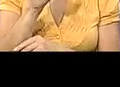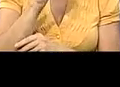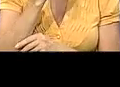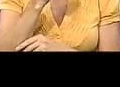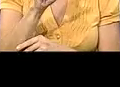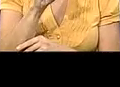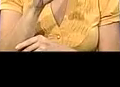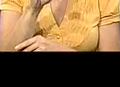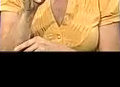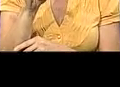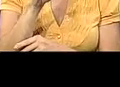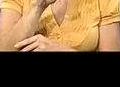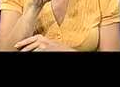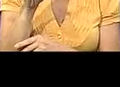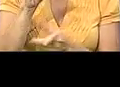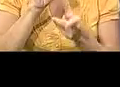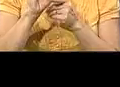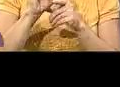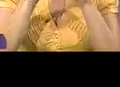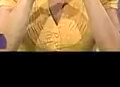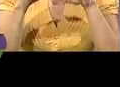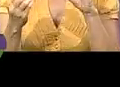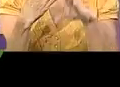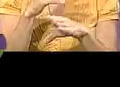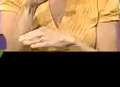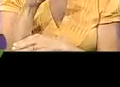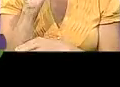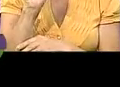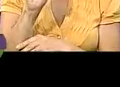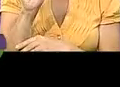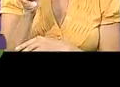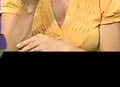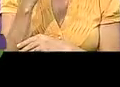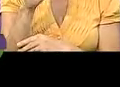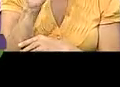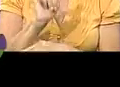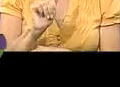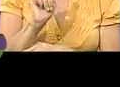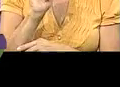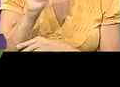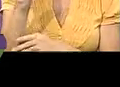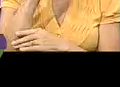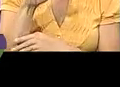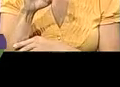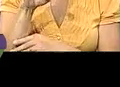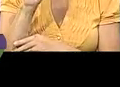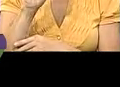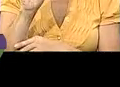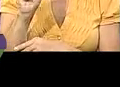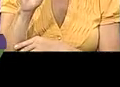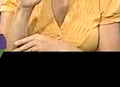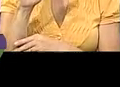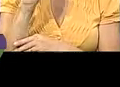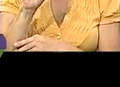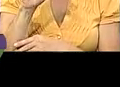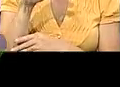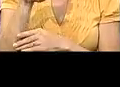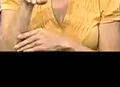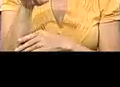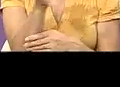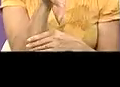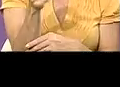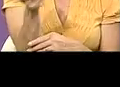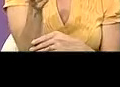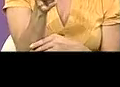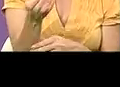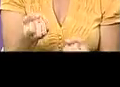-6242 o a nuestro correo nexus.canal15.ac.cr. Y bueno, sobre el caso de Doña Mariluz y